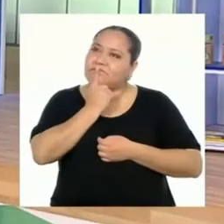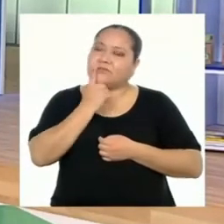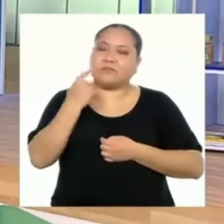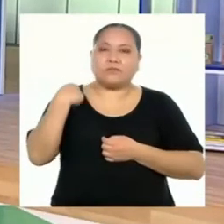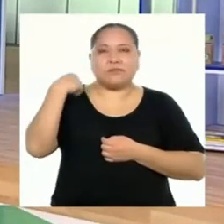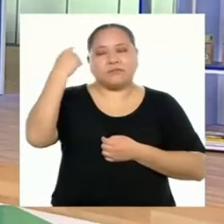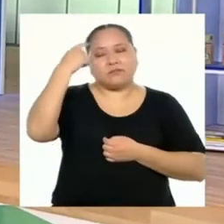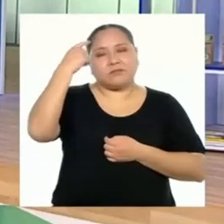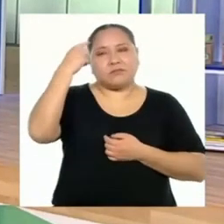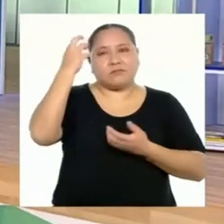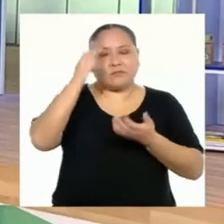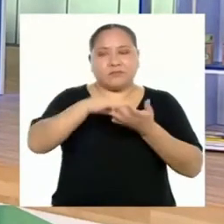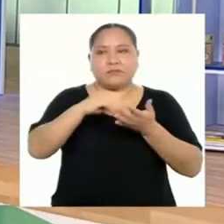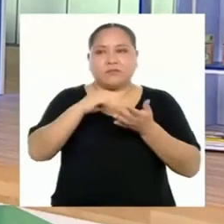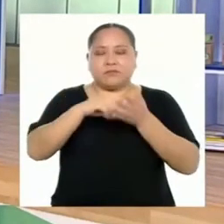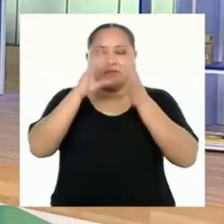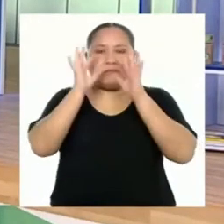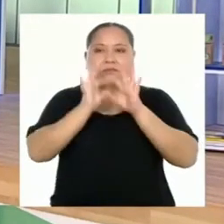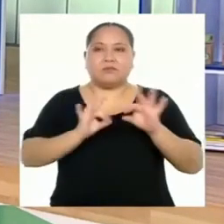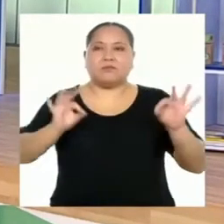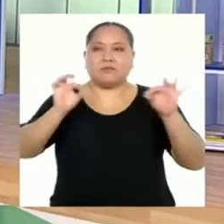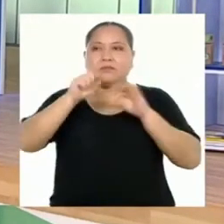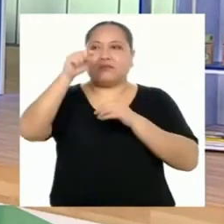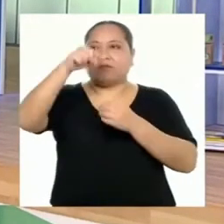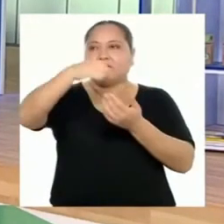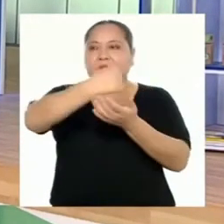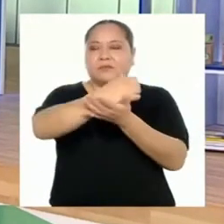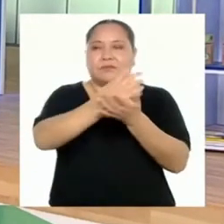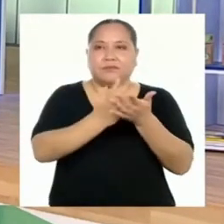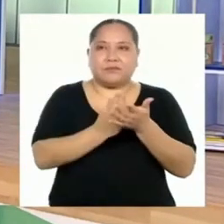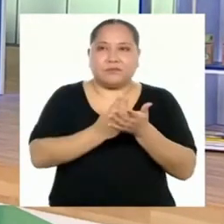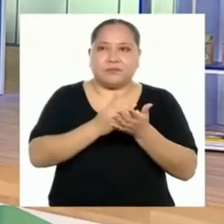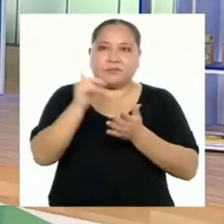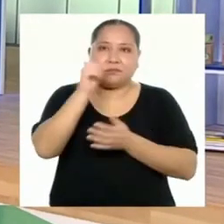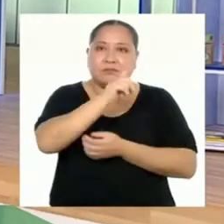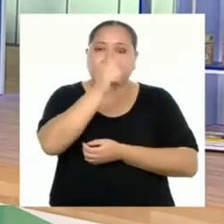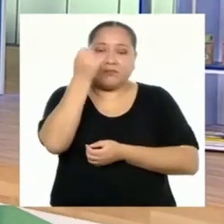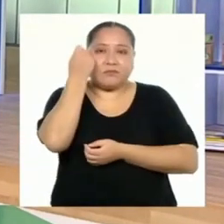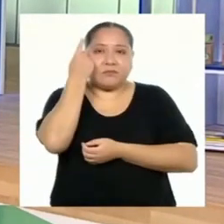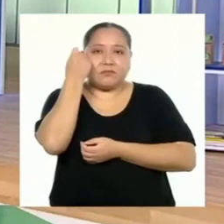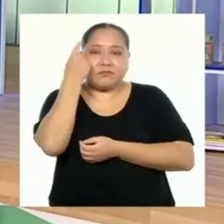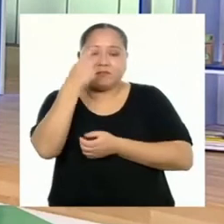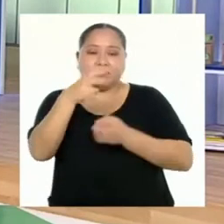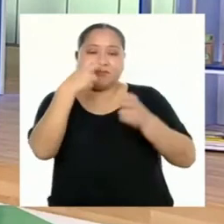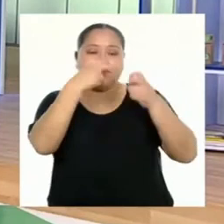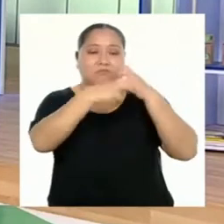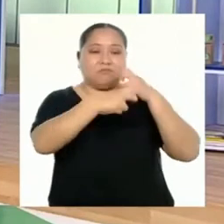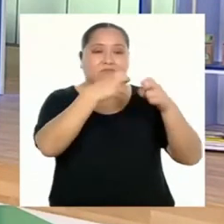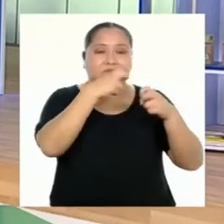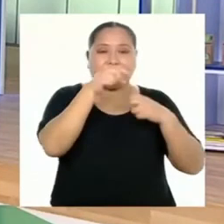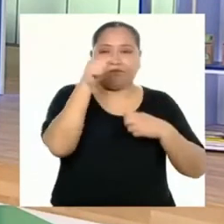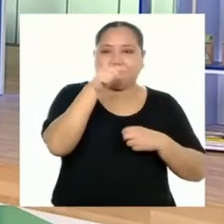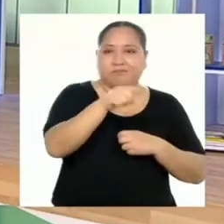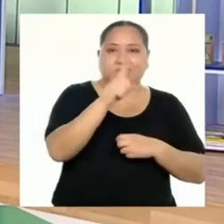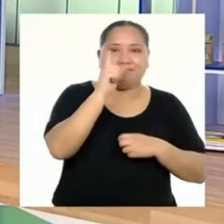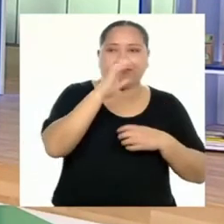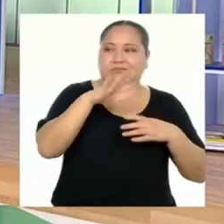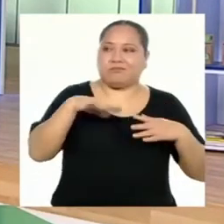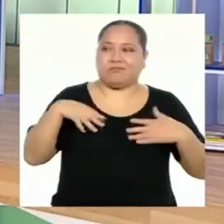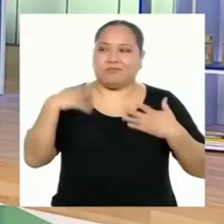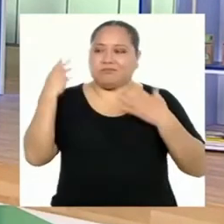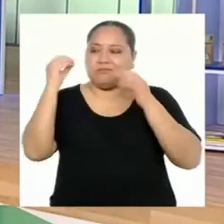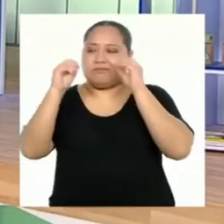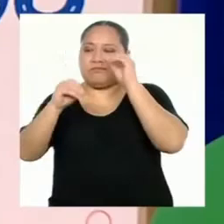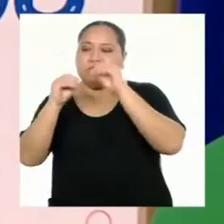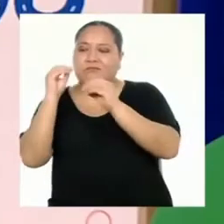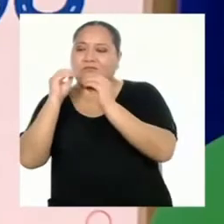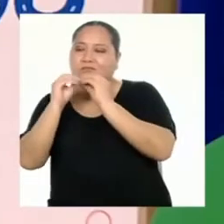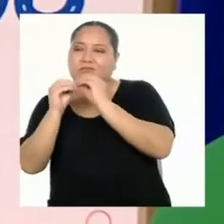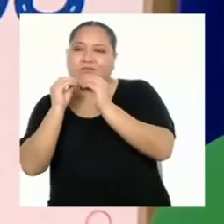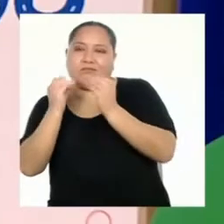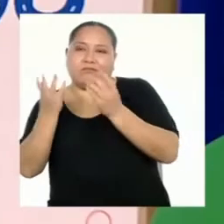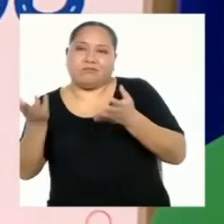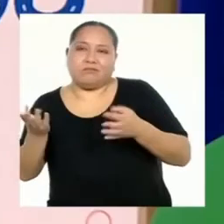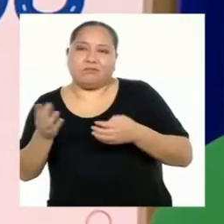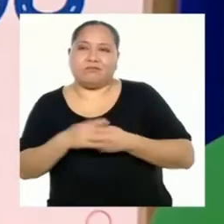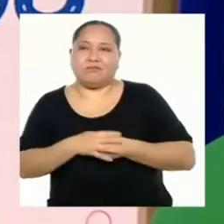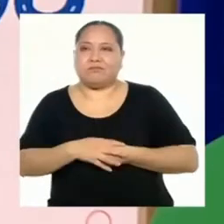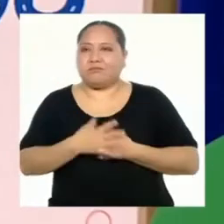yo creo que lo más importante de esta etapa es que, si no entendemos el problema, menos vamos a poder resolverlo.